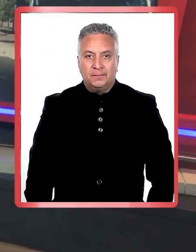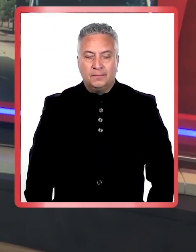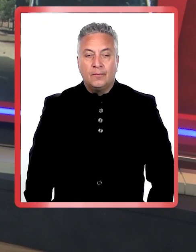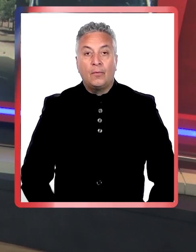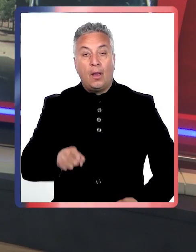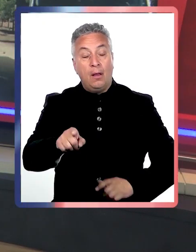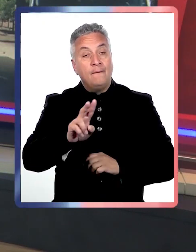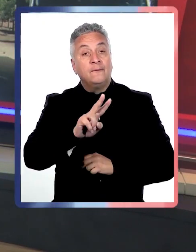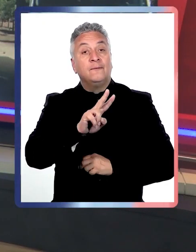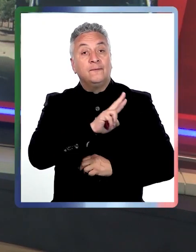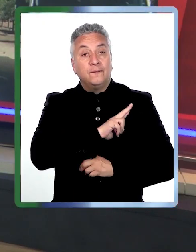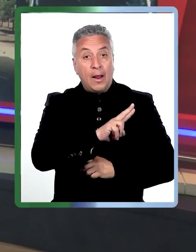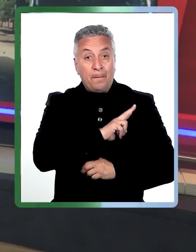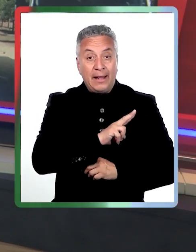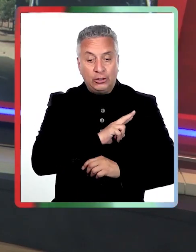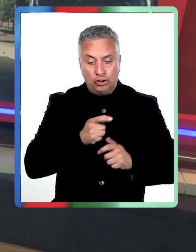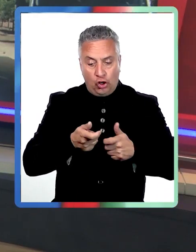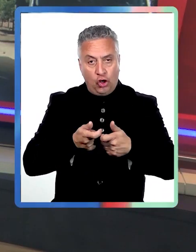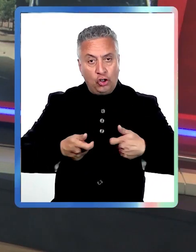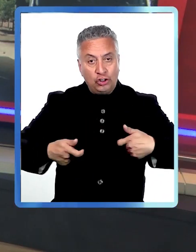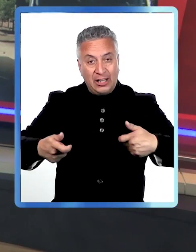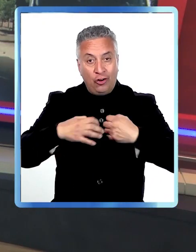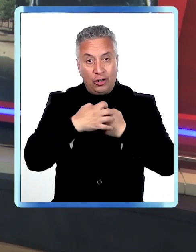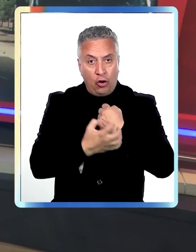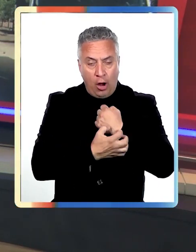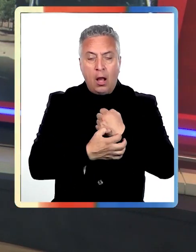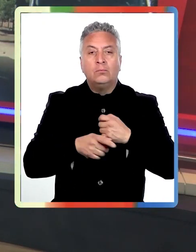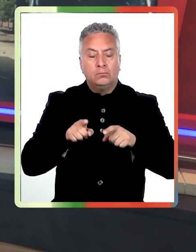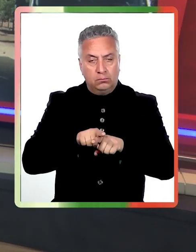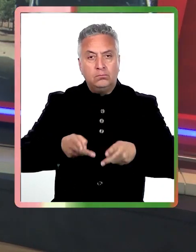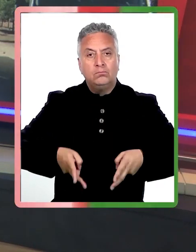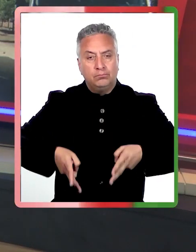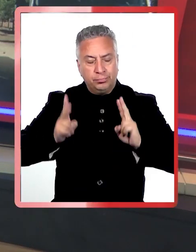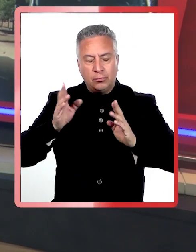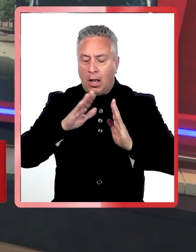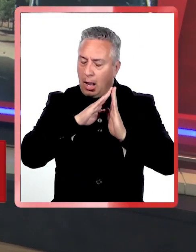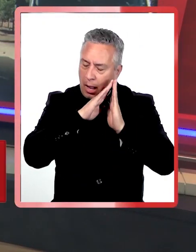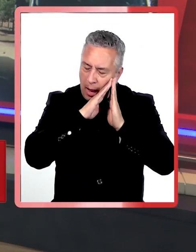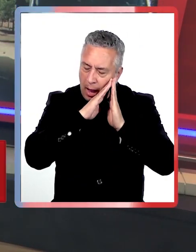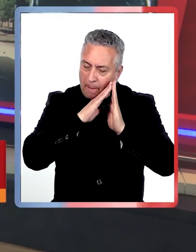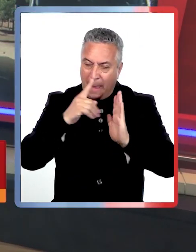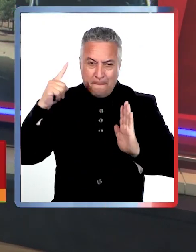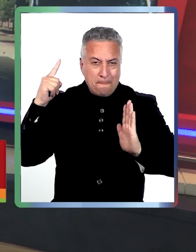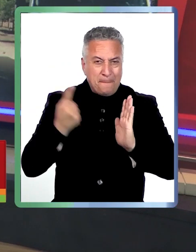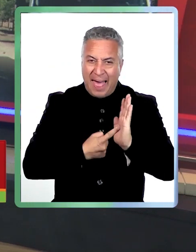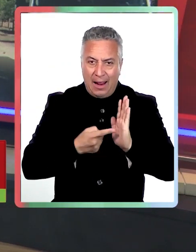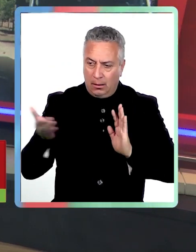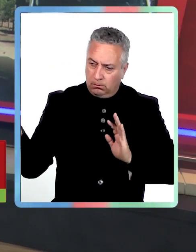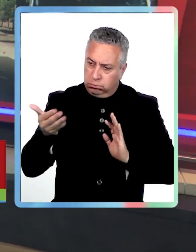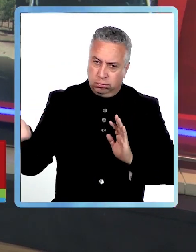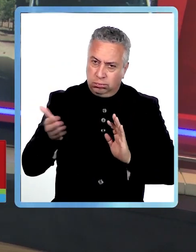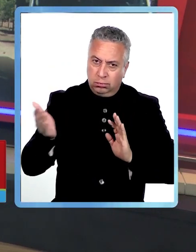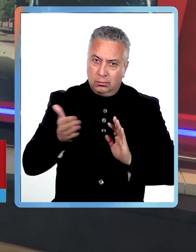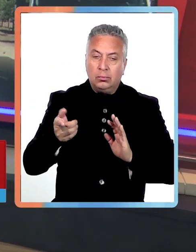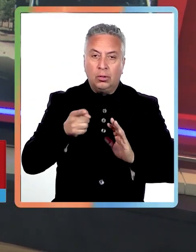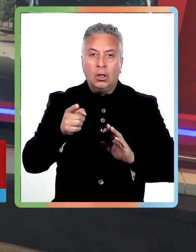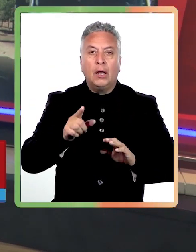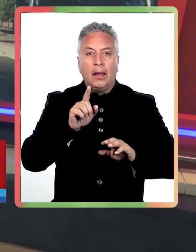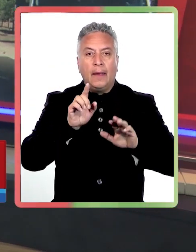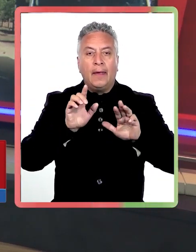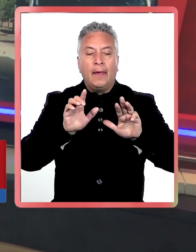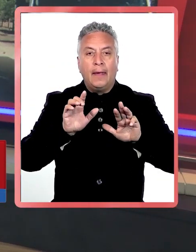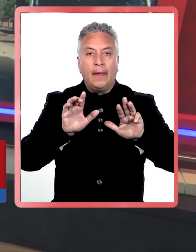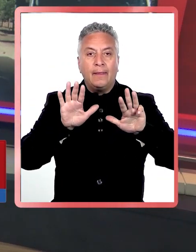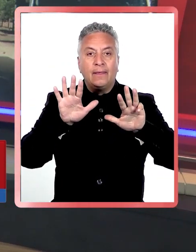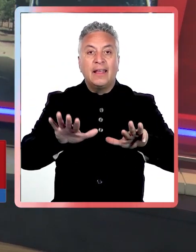En Valparaíso, el Consejo Regional aprobó la adquisición de 1.000 catres clínicos para pacientes postrados y 19 ambulancias para los